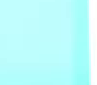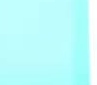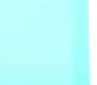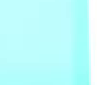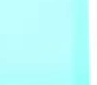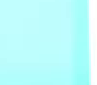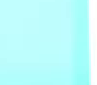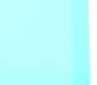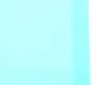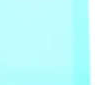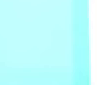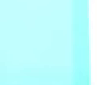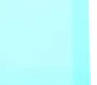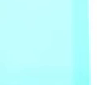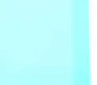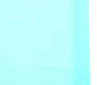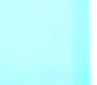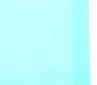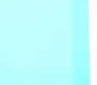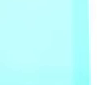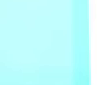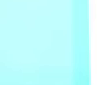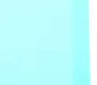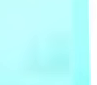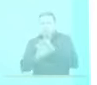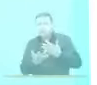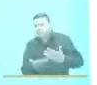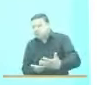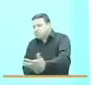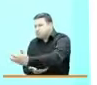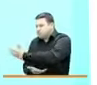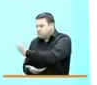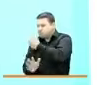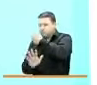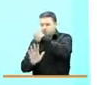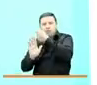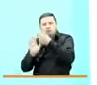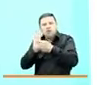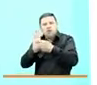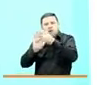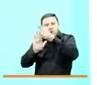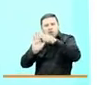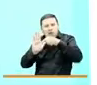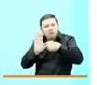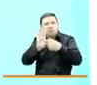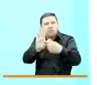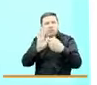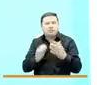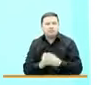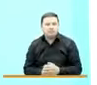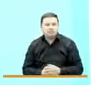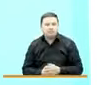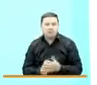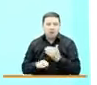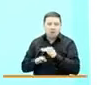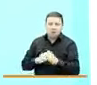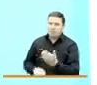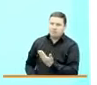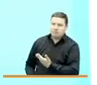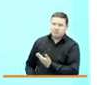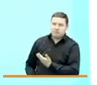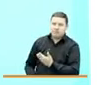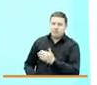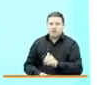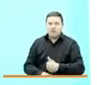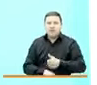Estamos de regreso en esta rendición de cuentas del sector de la inclusión social y la reconciliación. Invitamos ahora al